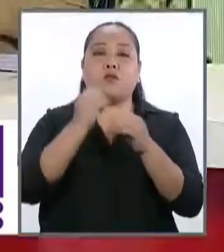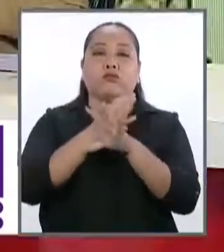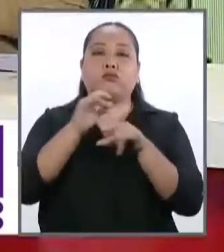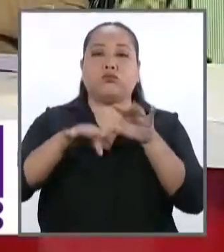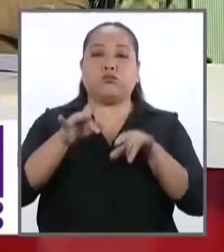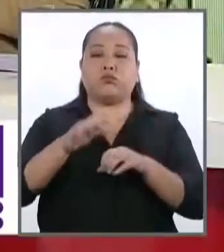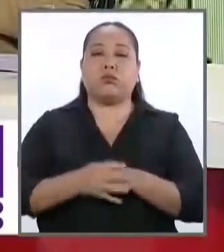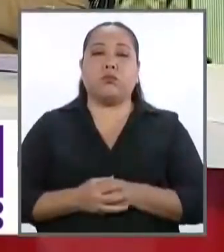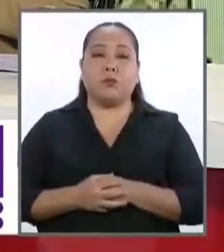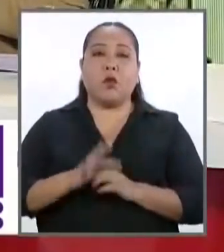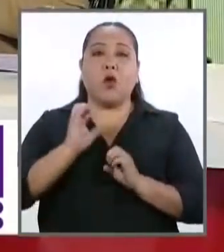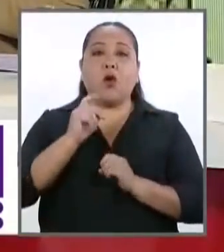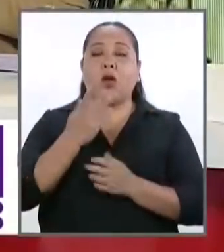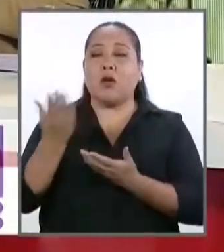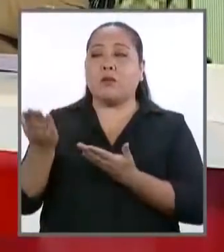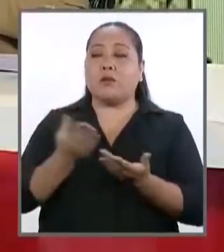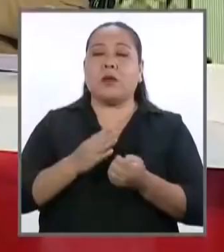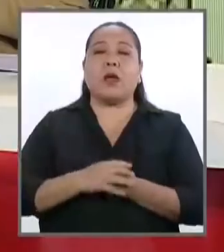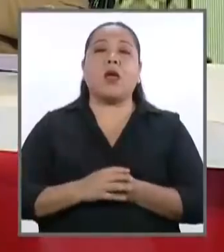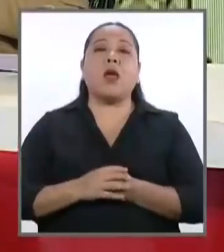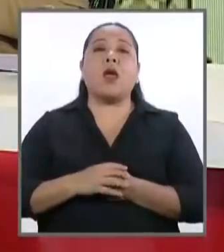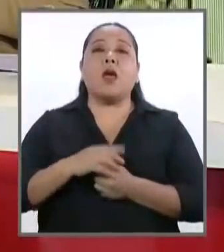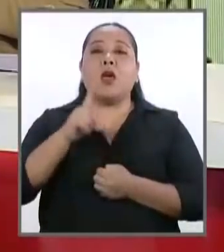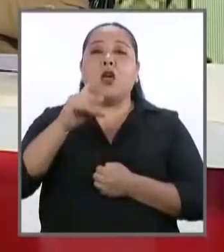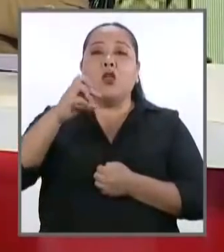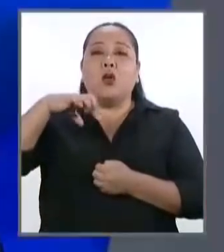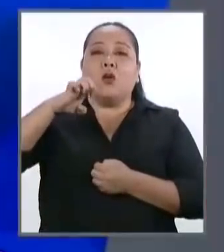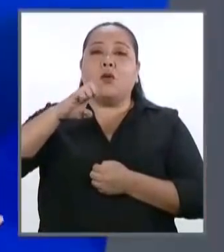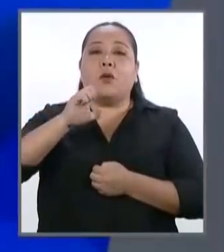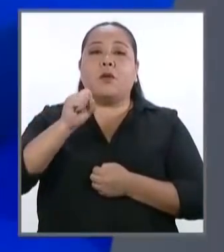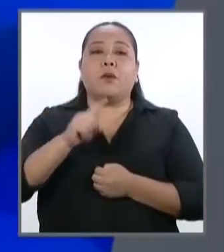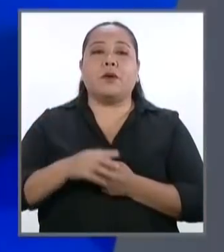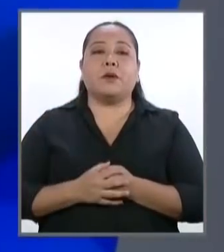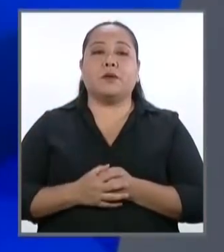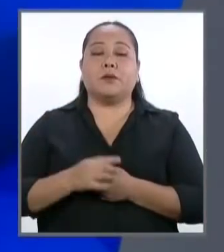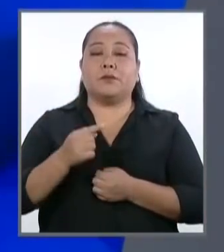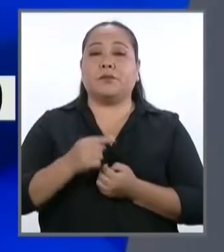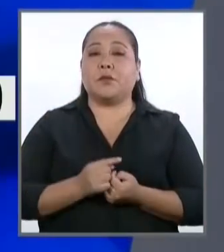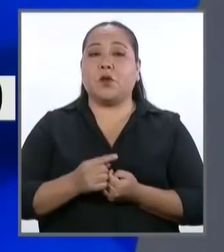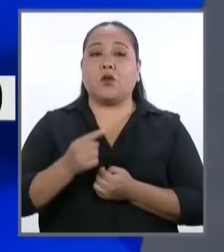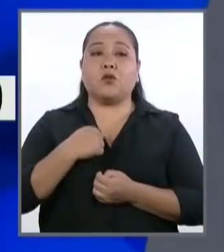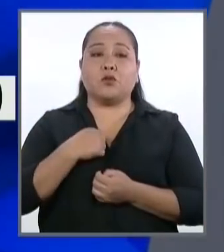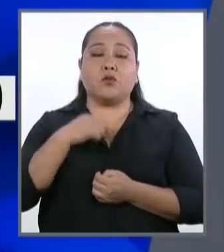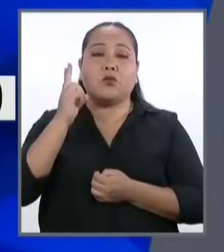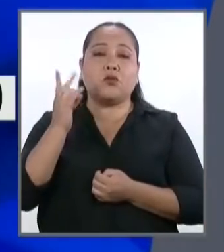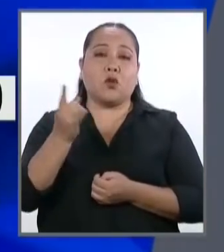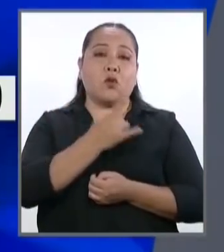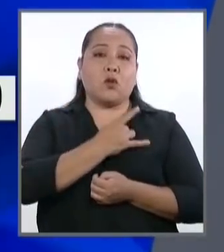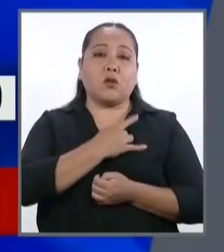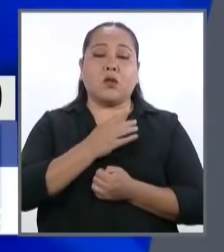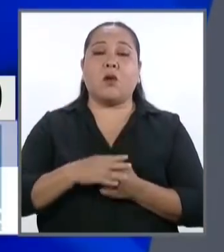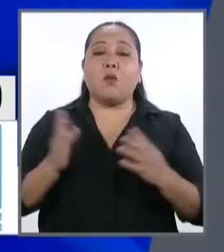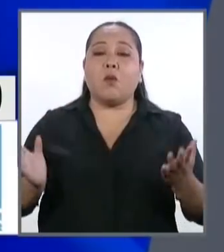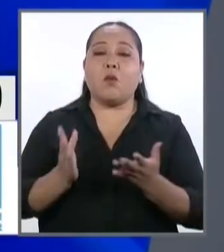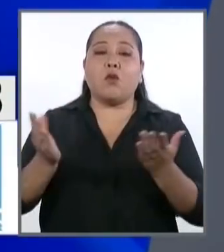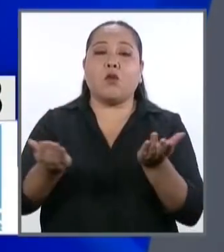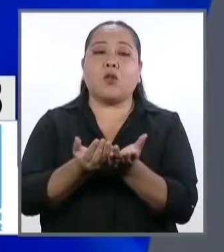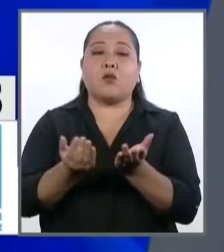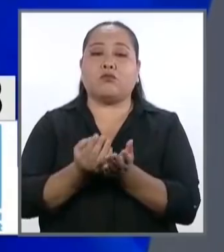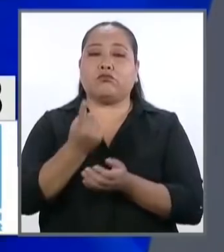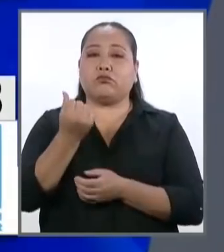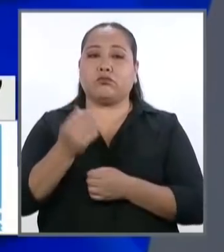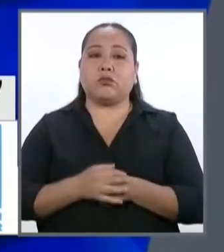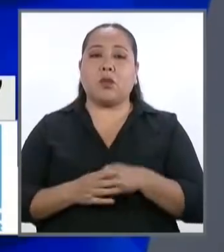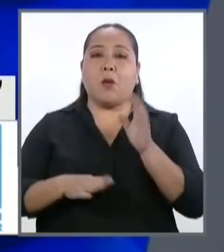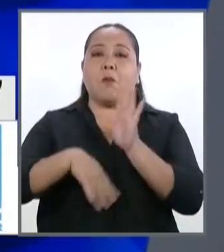Muy bien, que toca el turno al señor Rafael López Aliá. Soy docente universitario y promotor de colegios sin fines de lucro